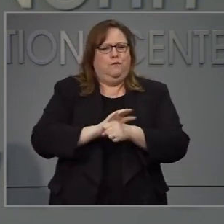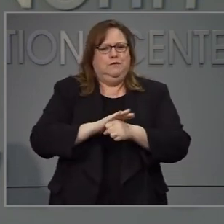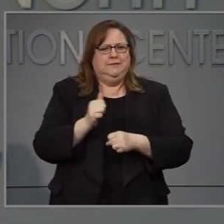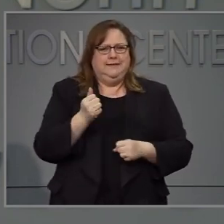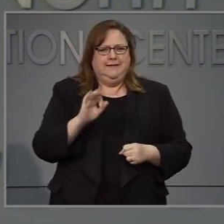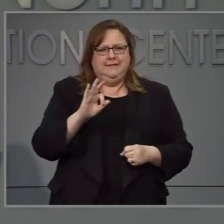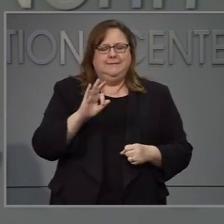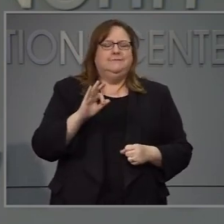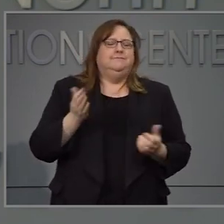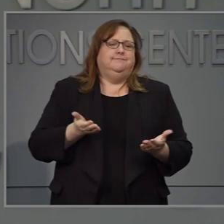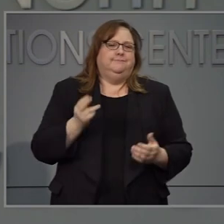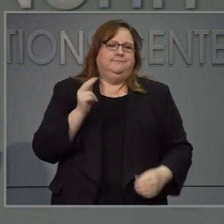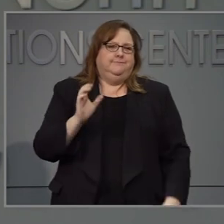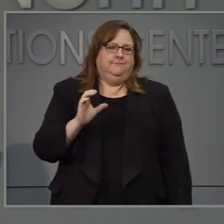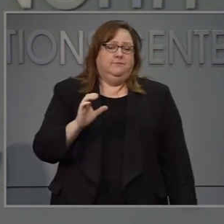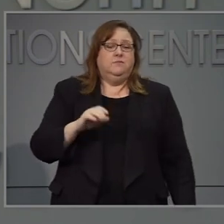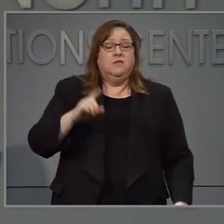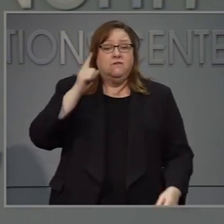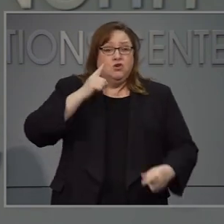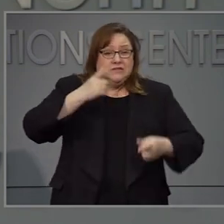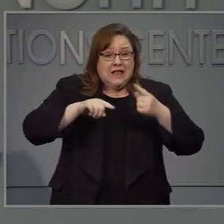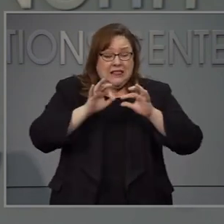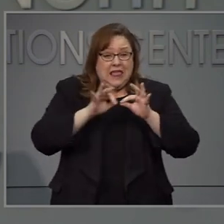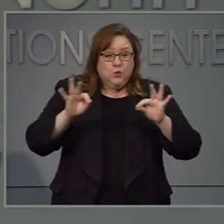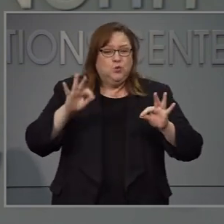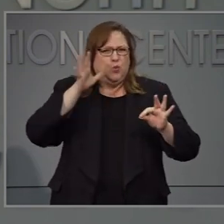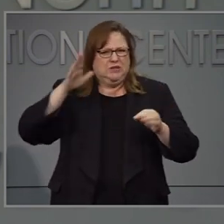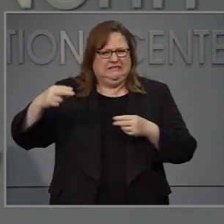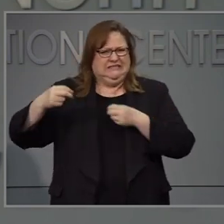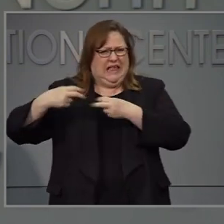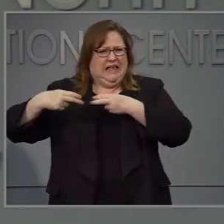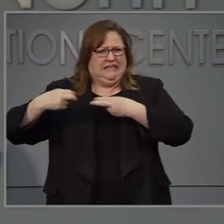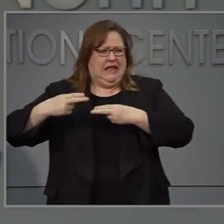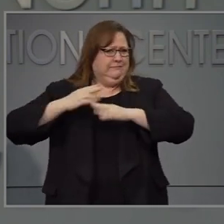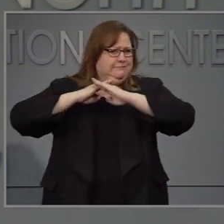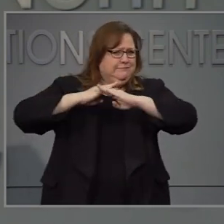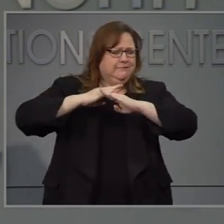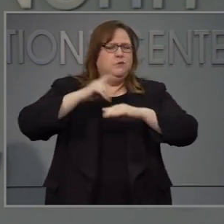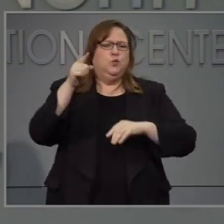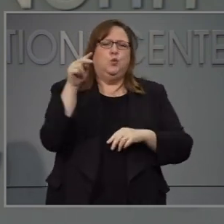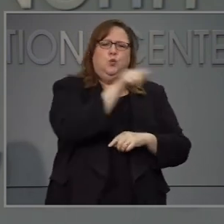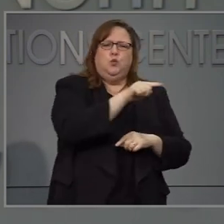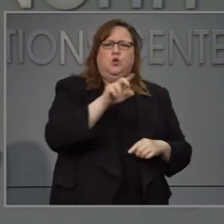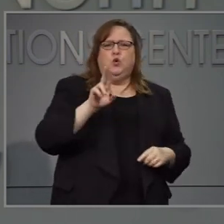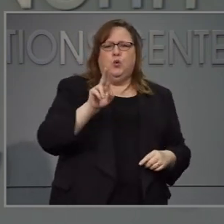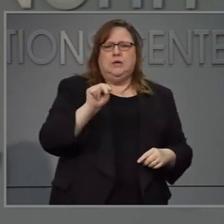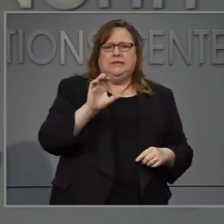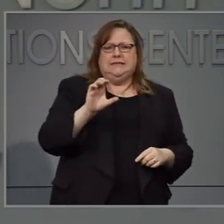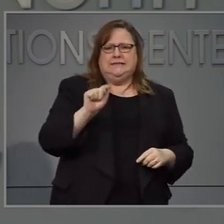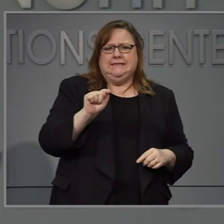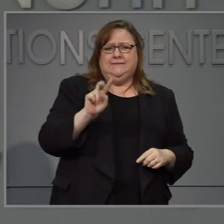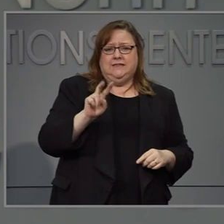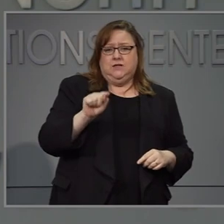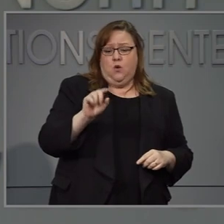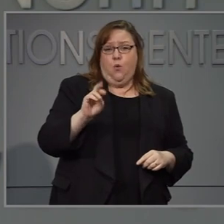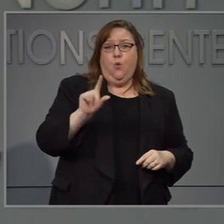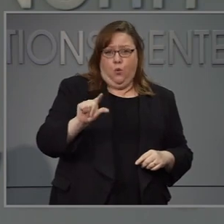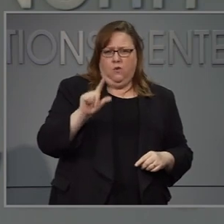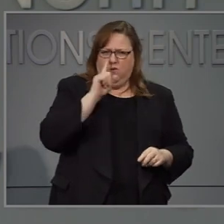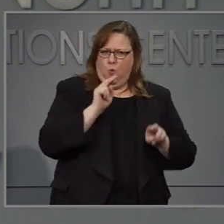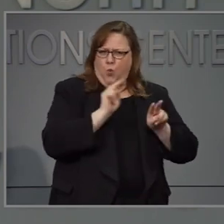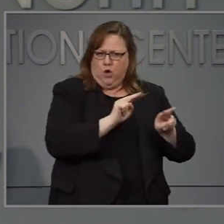Carolina del Norte. en CTV está ofreciendo la información de y el idioma de señas en